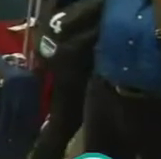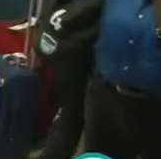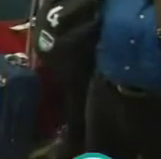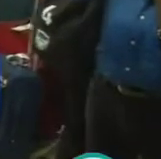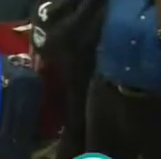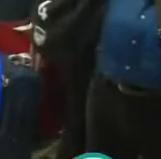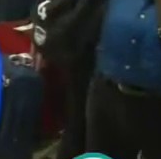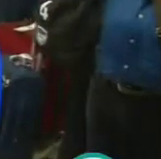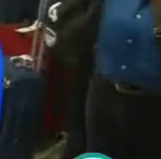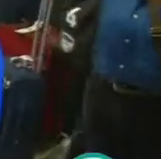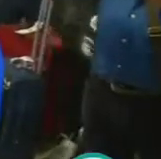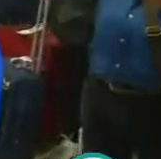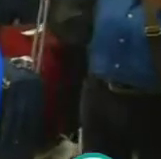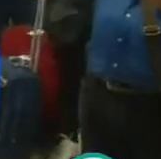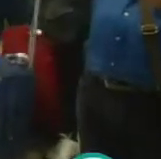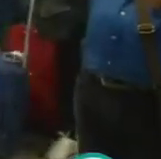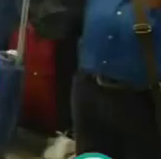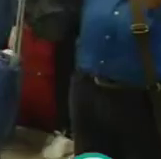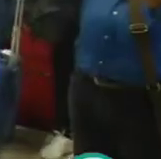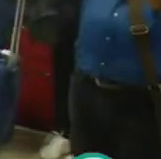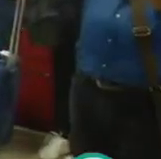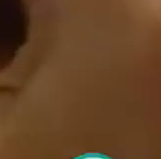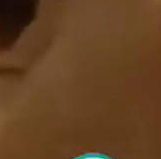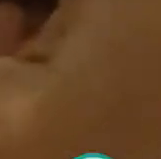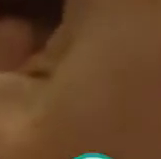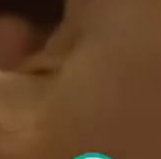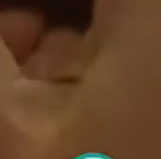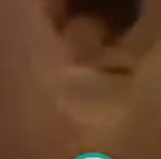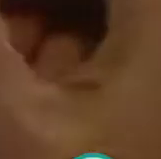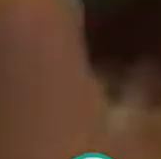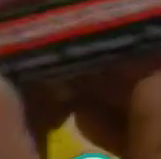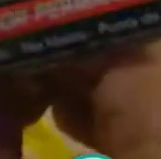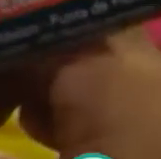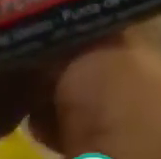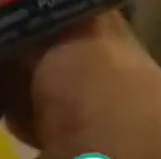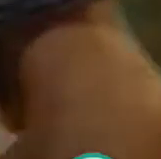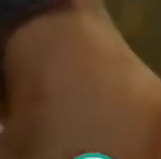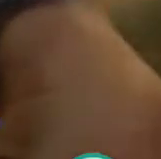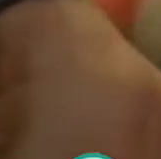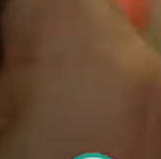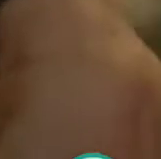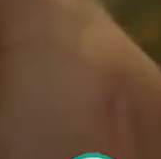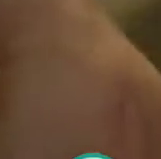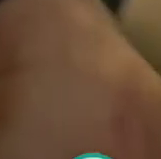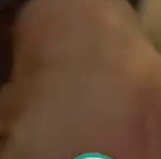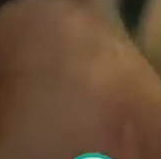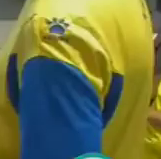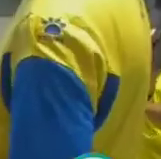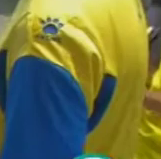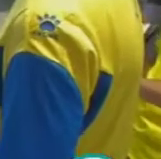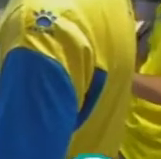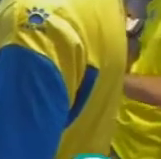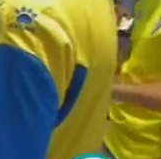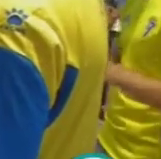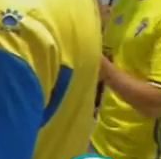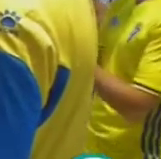conmemoración del proyecto 60 años de magia. Ayer por la tarde el jugador aterrizaba en Madrid y tras su llegada a la capital española,